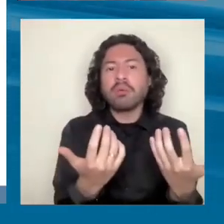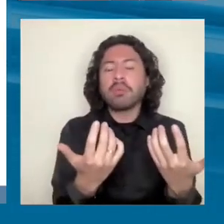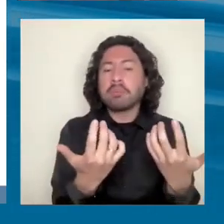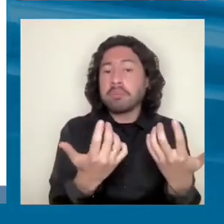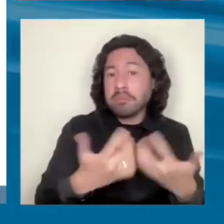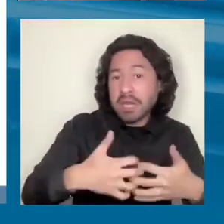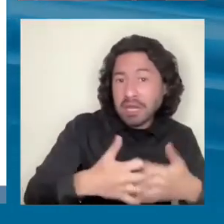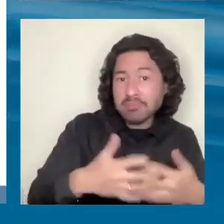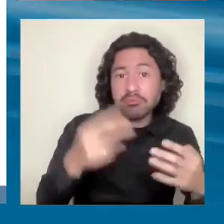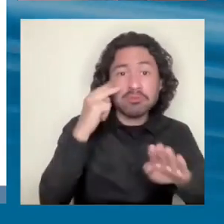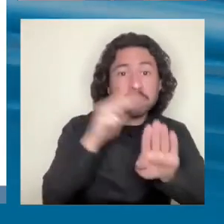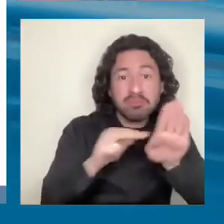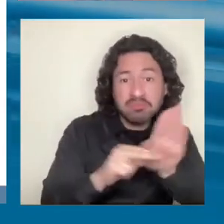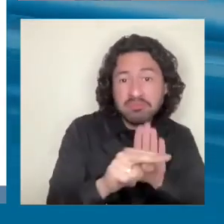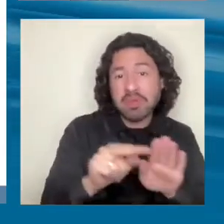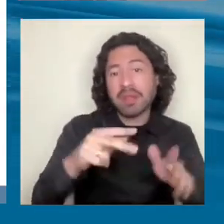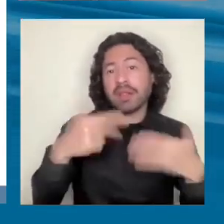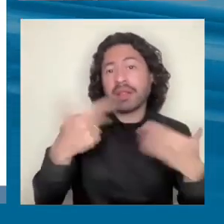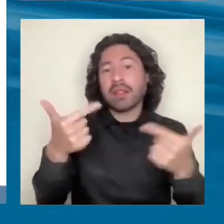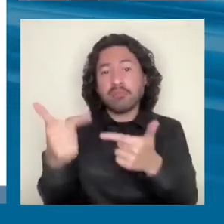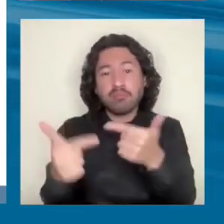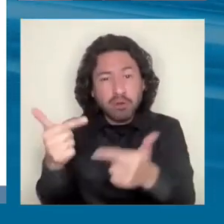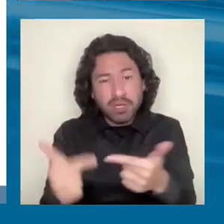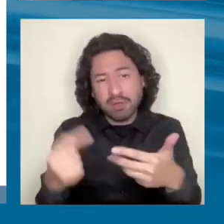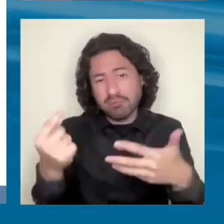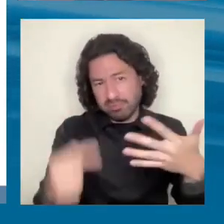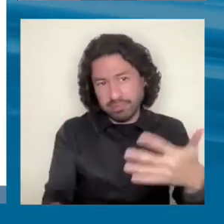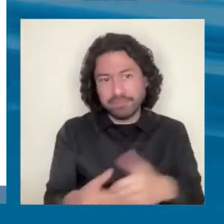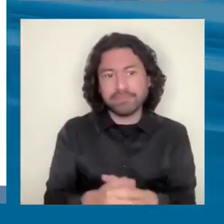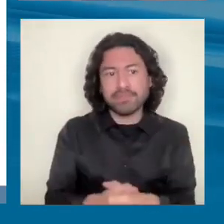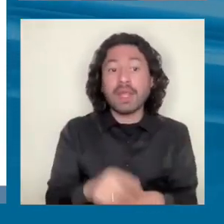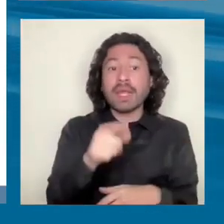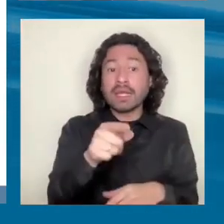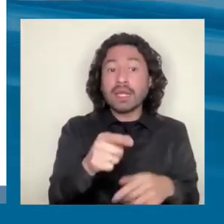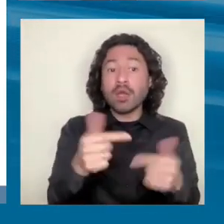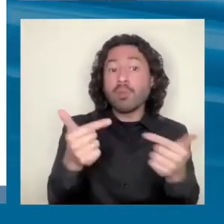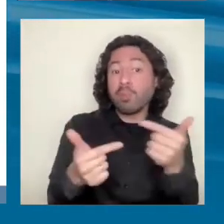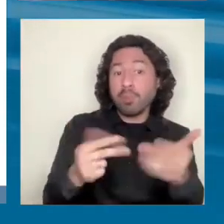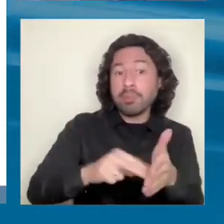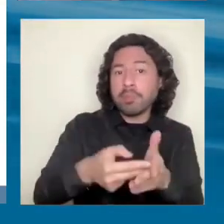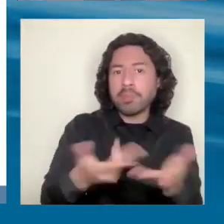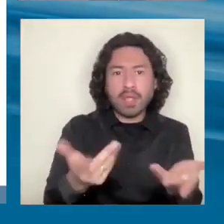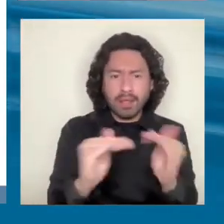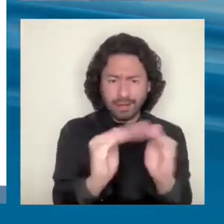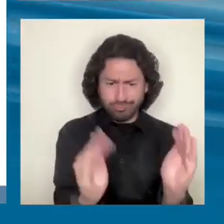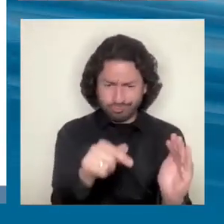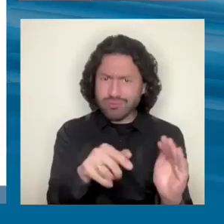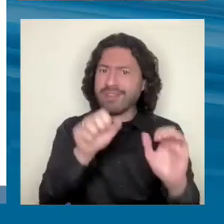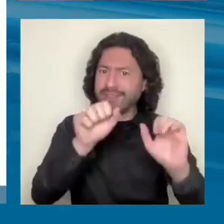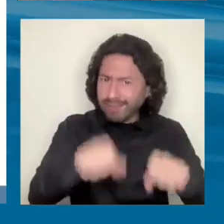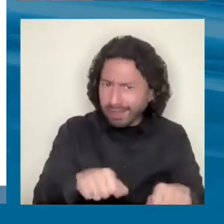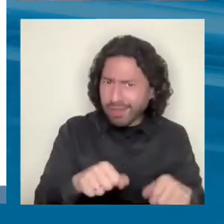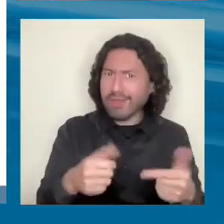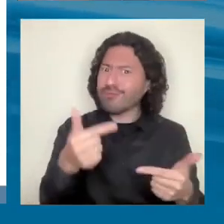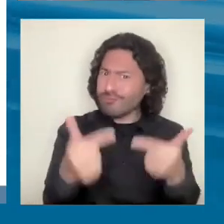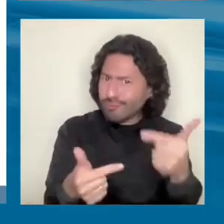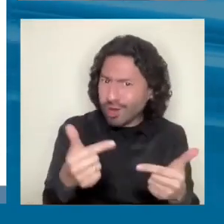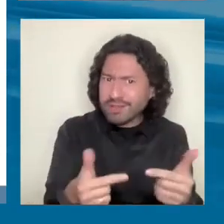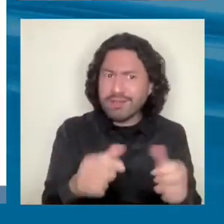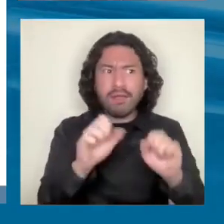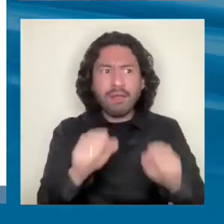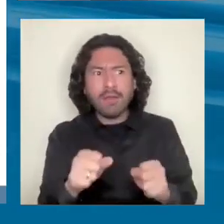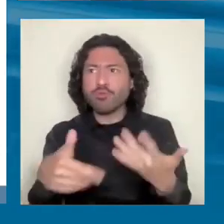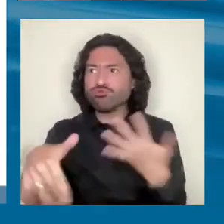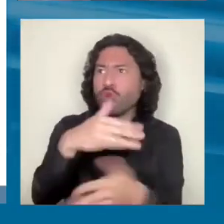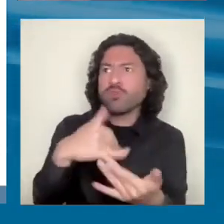recursos. Políticas, es eso, la capacidad de una institución de ocupar el espacio político, de tener diálogo social,